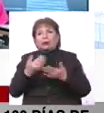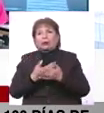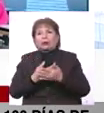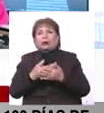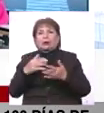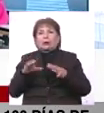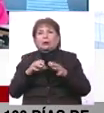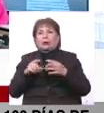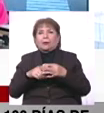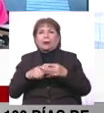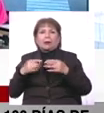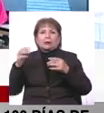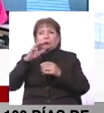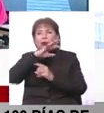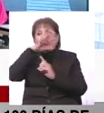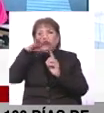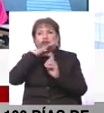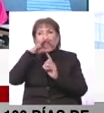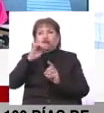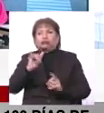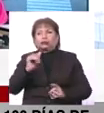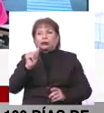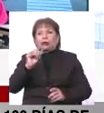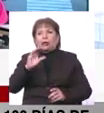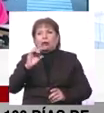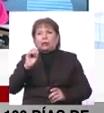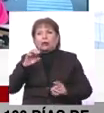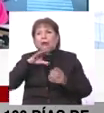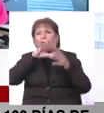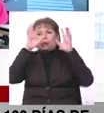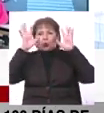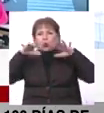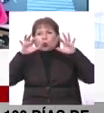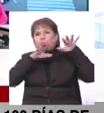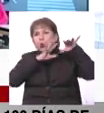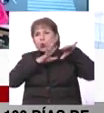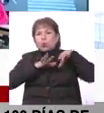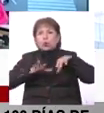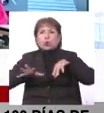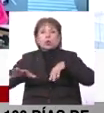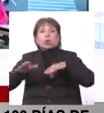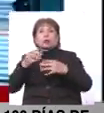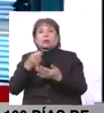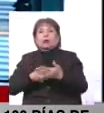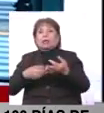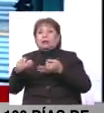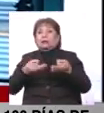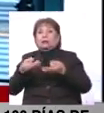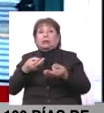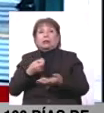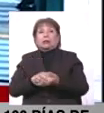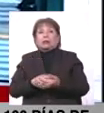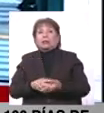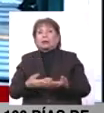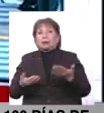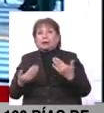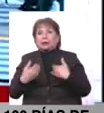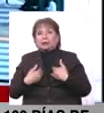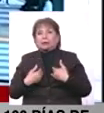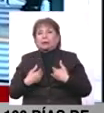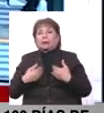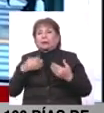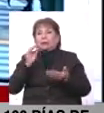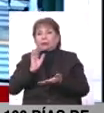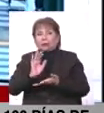enfrentando, hemos enfrentado el Yaku, ahorita se viene el fenómeno del niño global, y bueno, encima la recesión económica. Entonces, yo creo que acá tenemos que